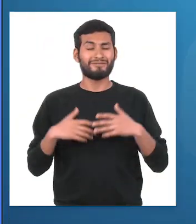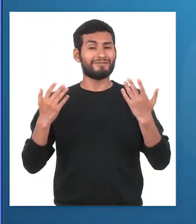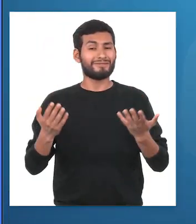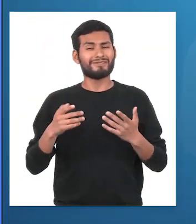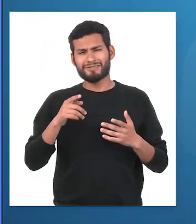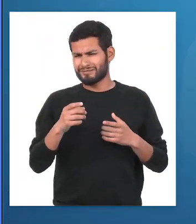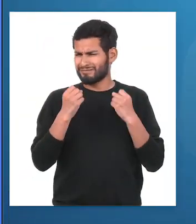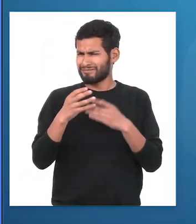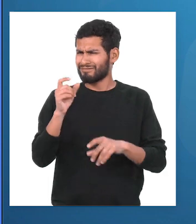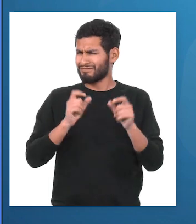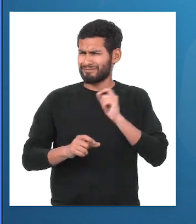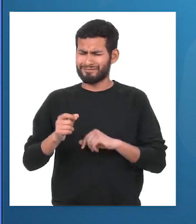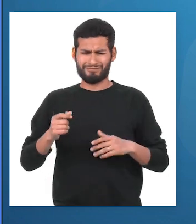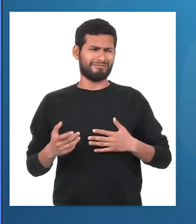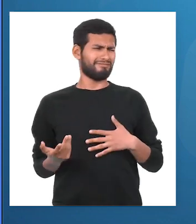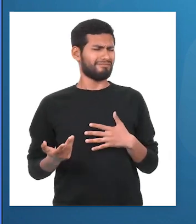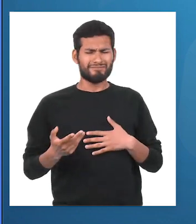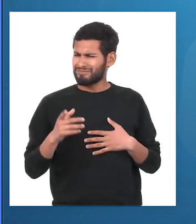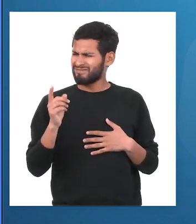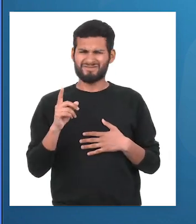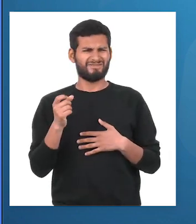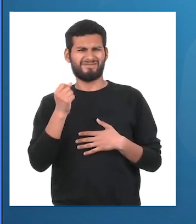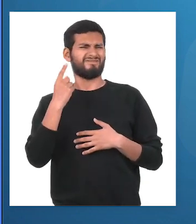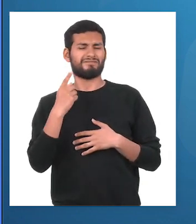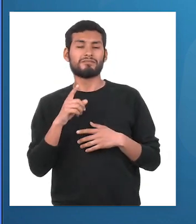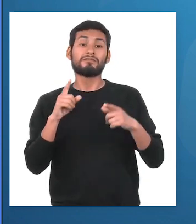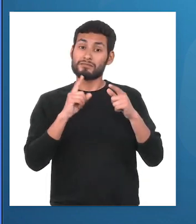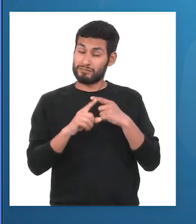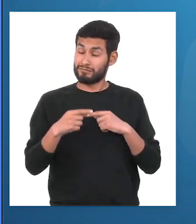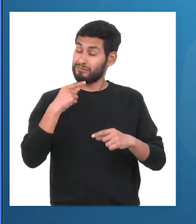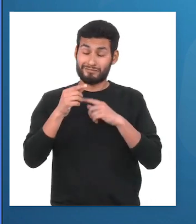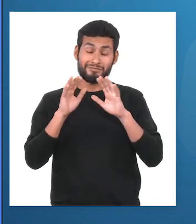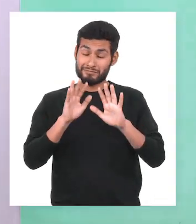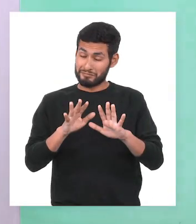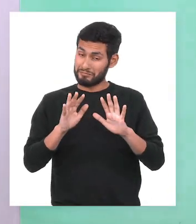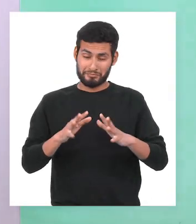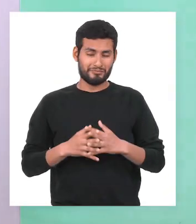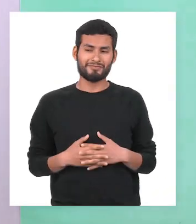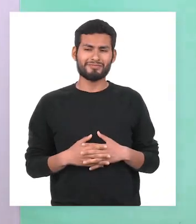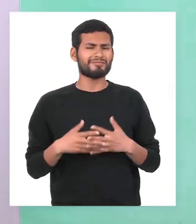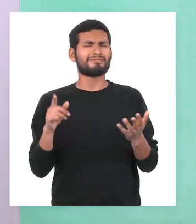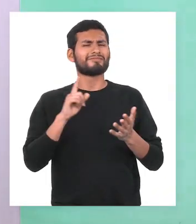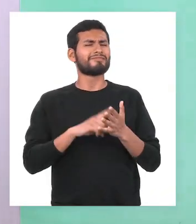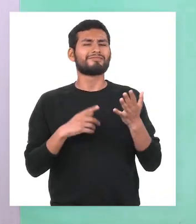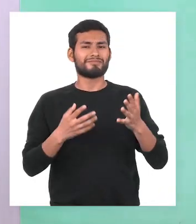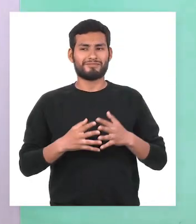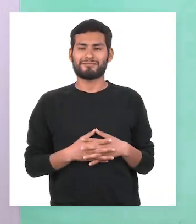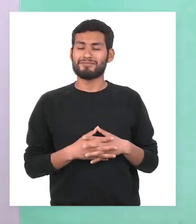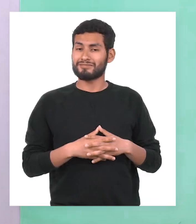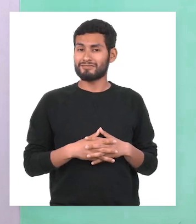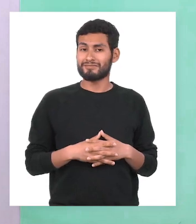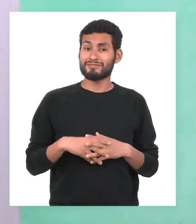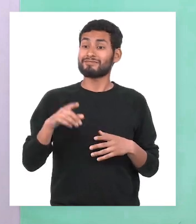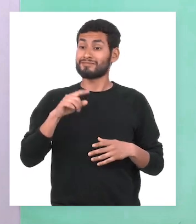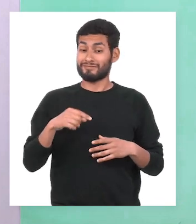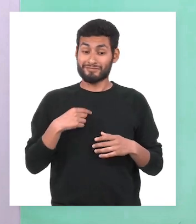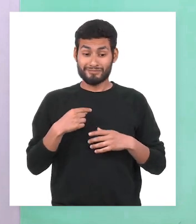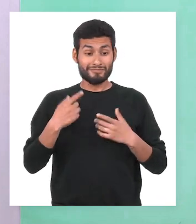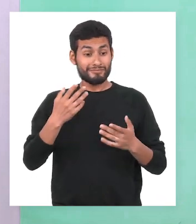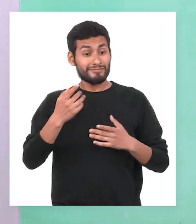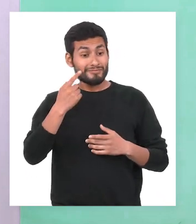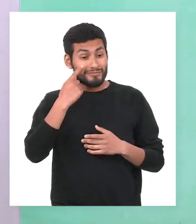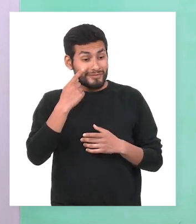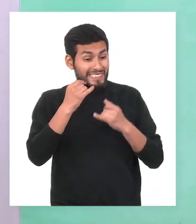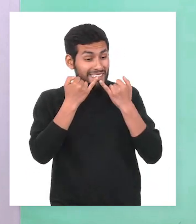Puede que para muchos esto suene algo complicado, pero les aseguro que no es así. Básicamente, debemos saber que, cuando queremos